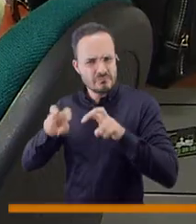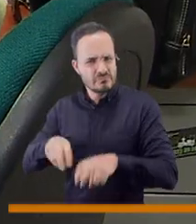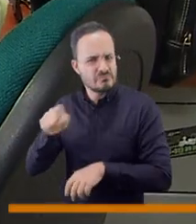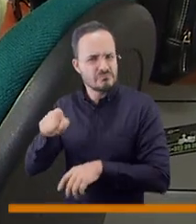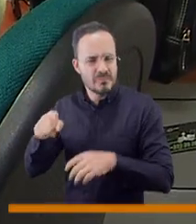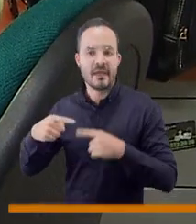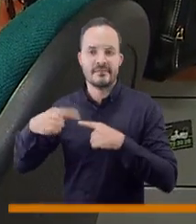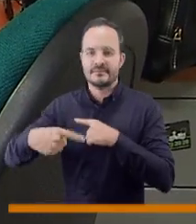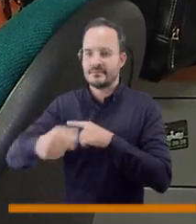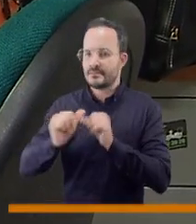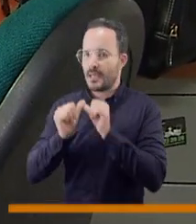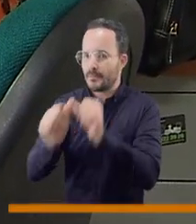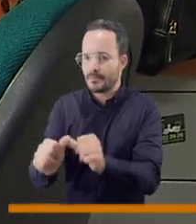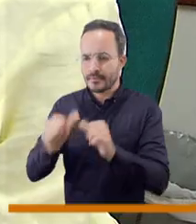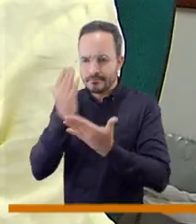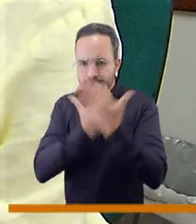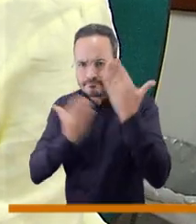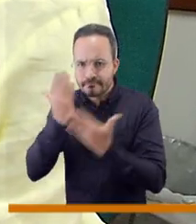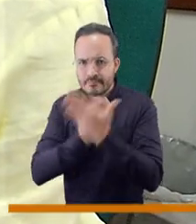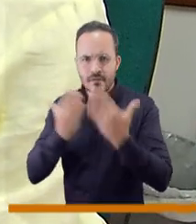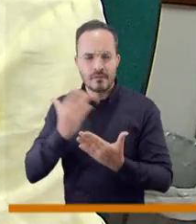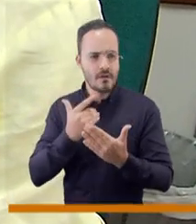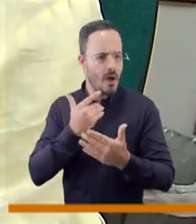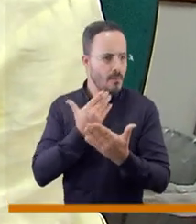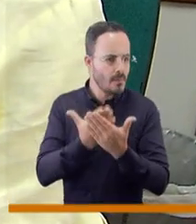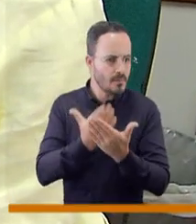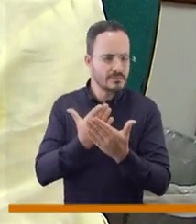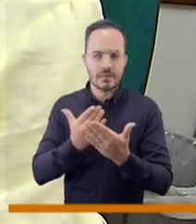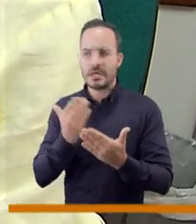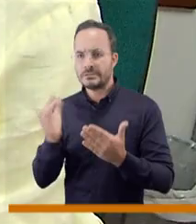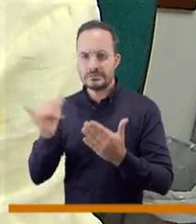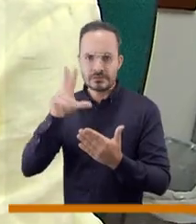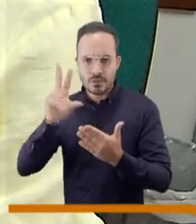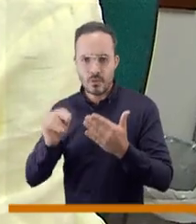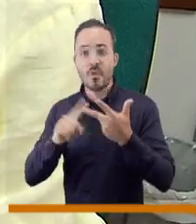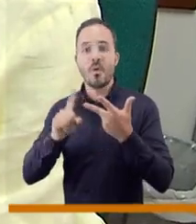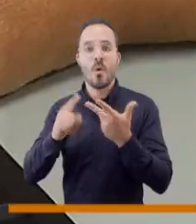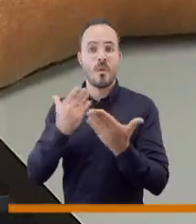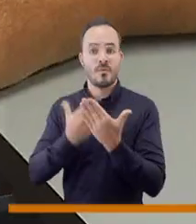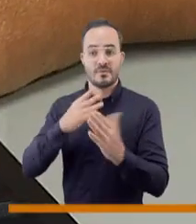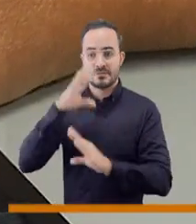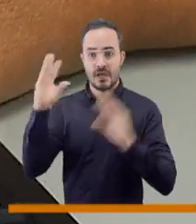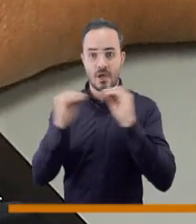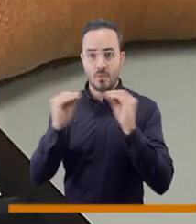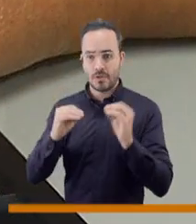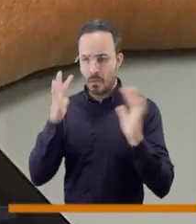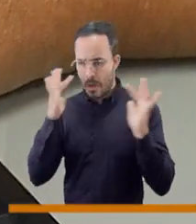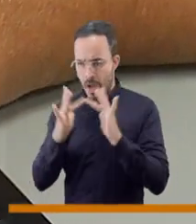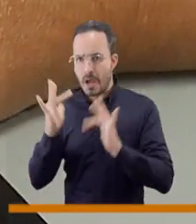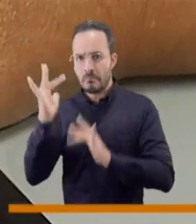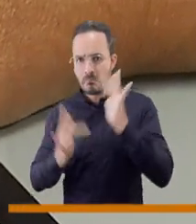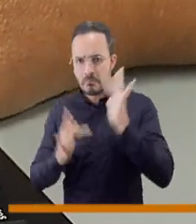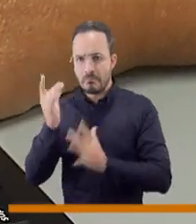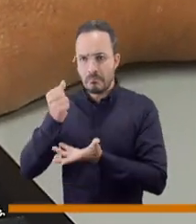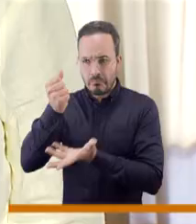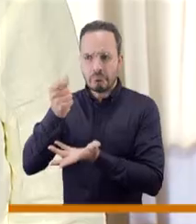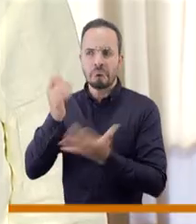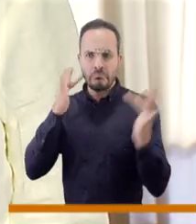iniciativas legales y los proyectos de acuerdo. Allí se revisa su viabilidad jurídica y financiera.